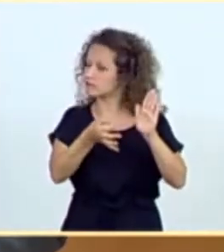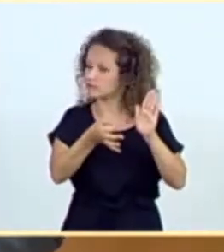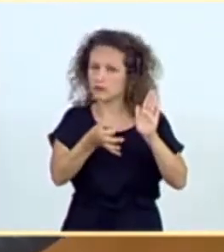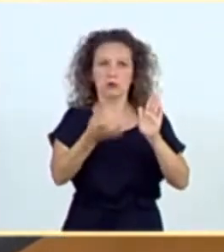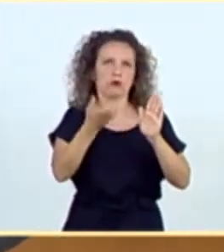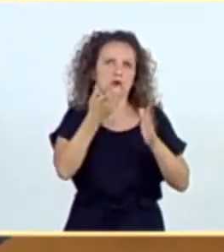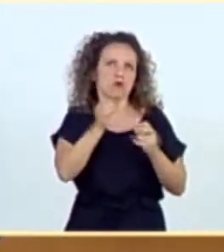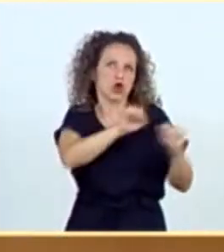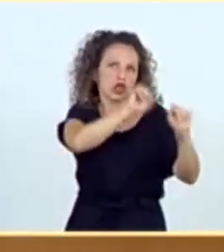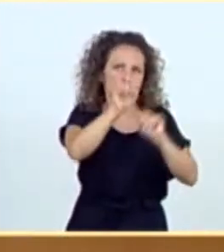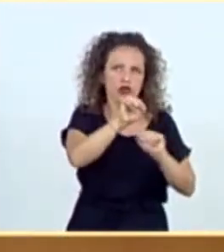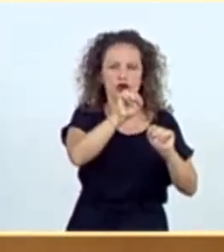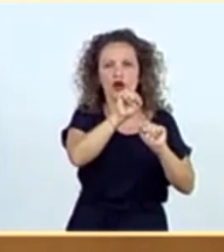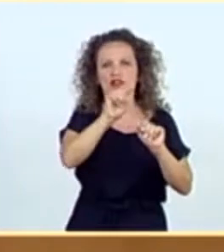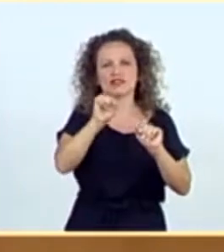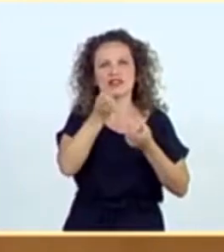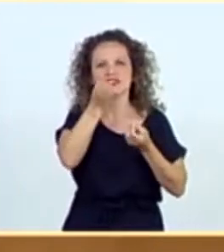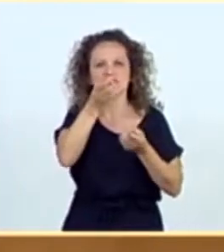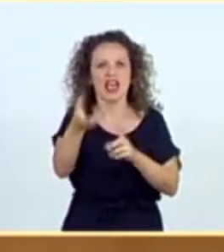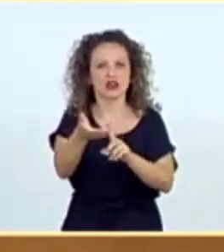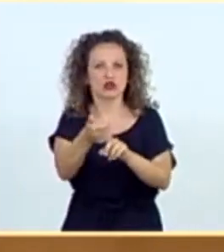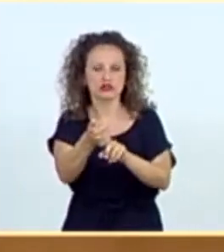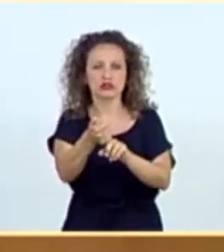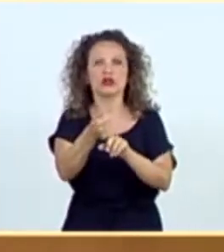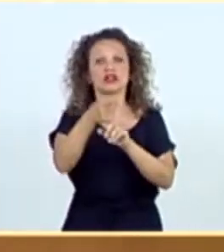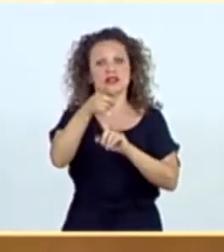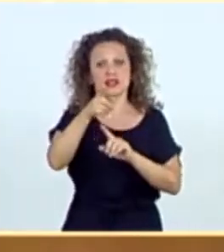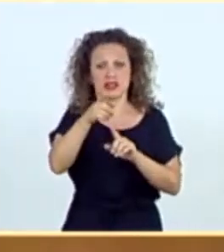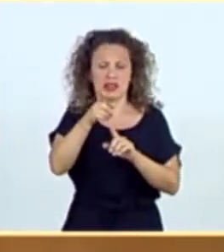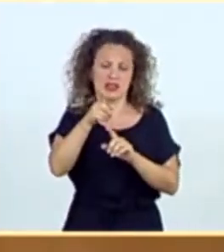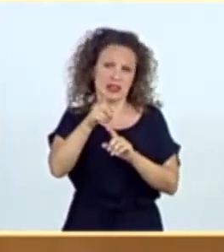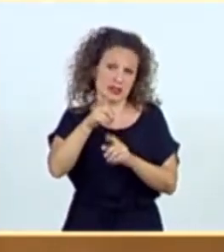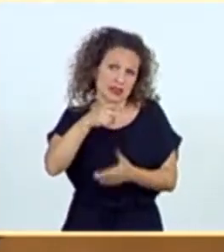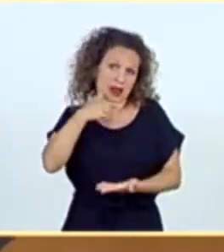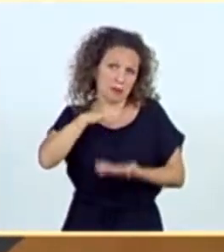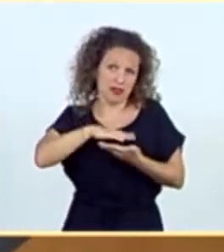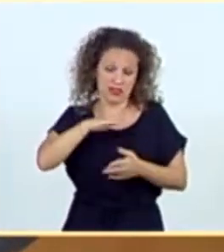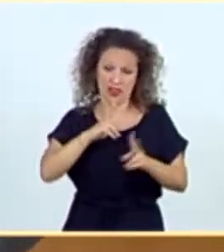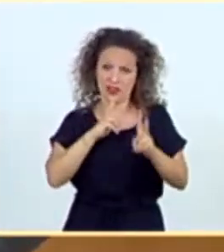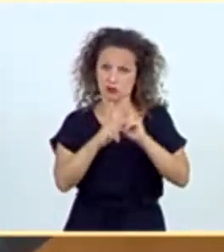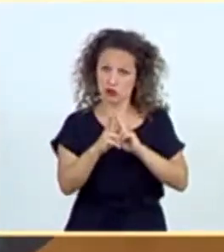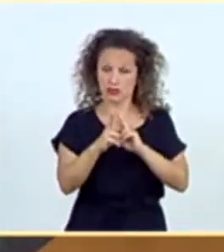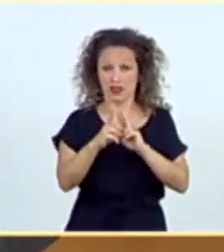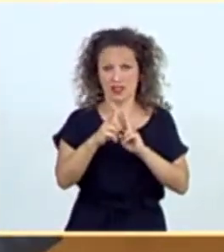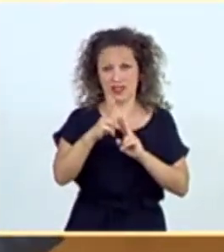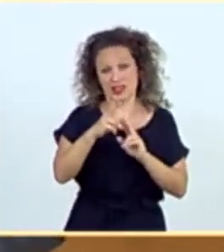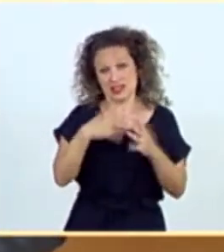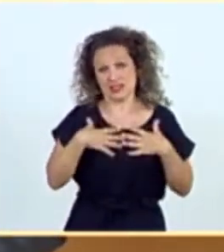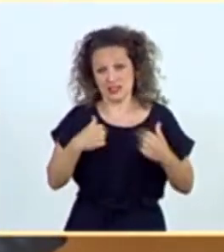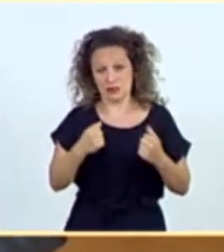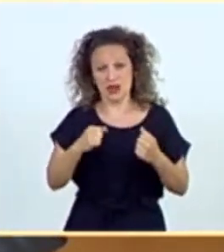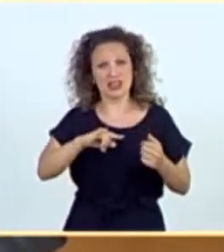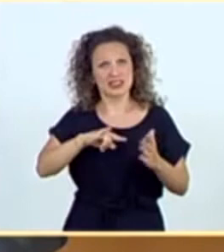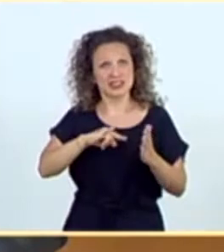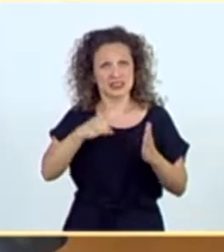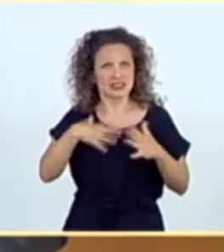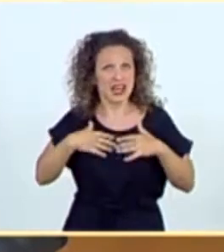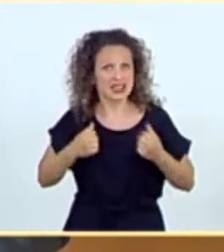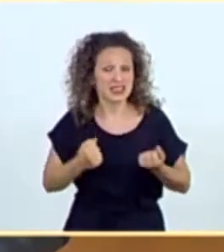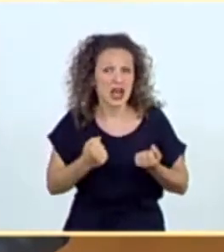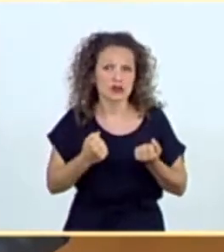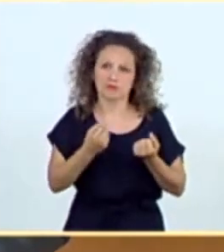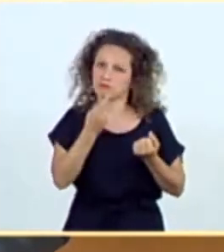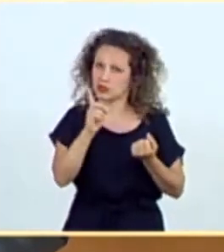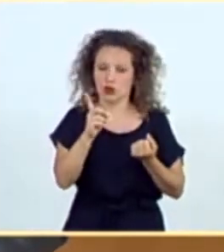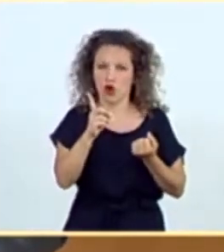diagnóstico y tampoco se preparó la capacidad de respuesta del sistema sanitario. No ha funcionado de modo adecuado la gobernanza en el sistema.